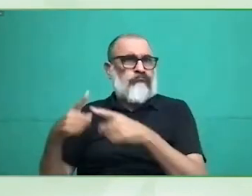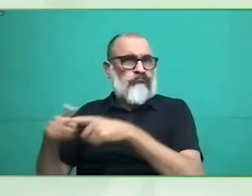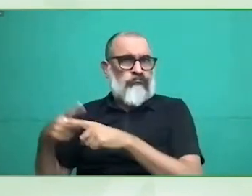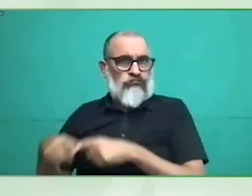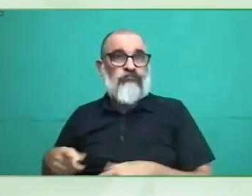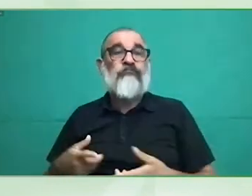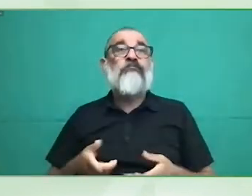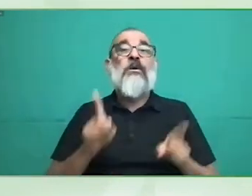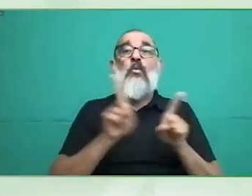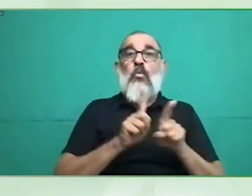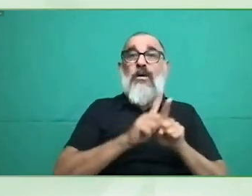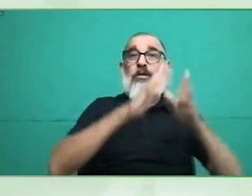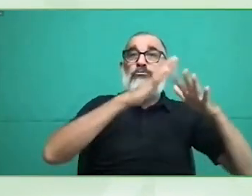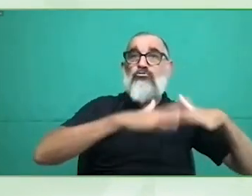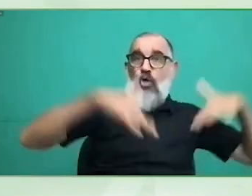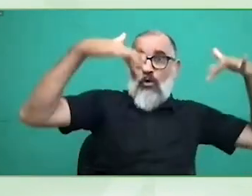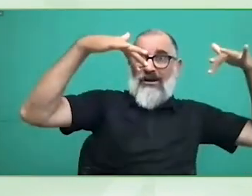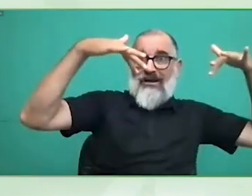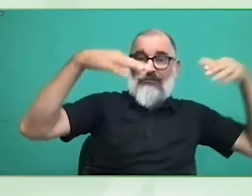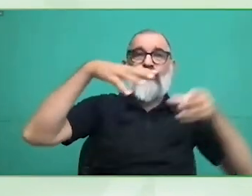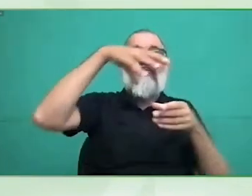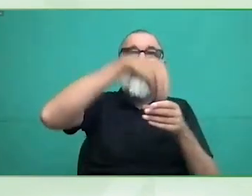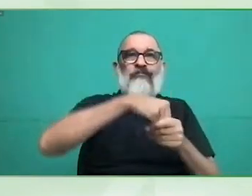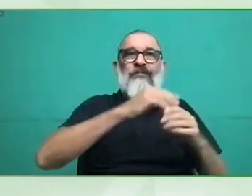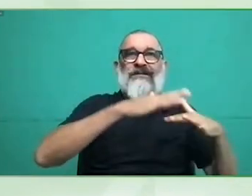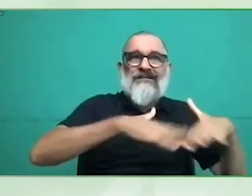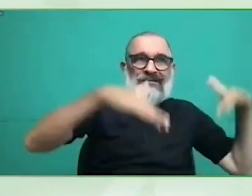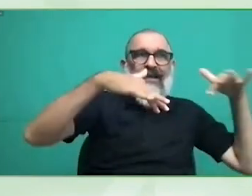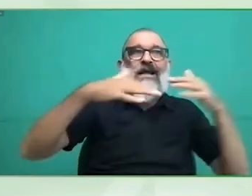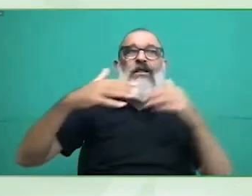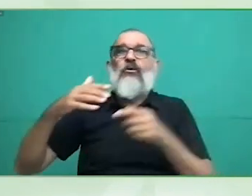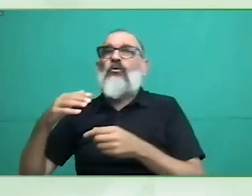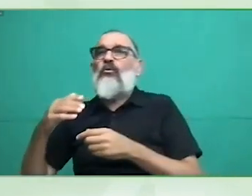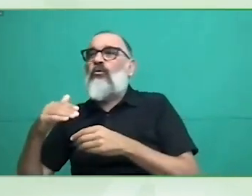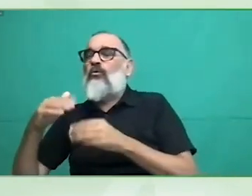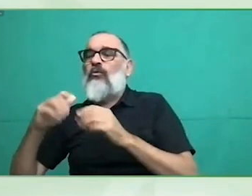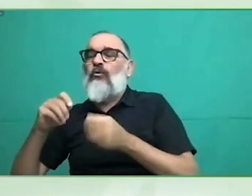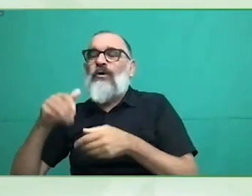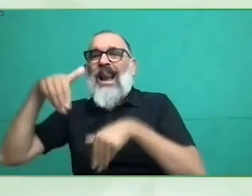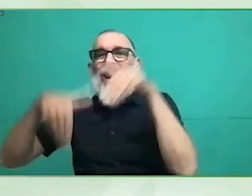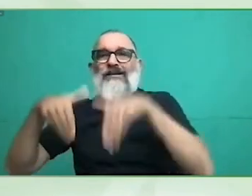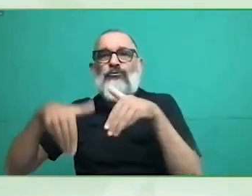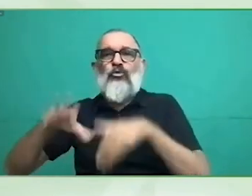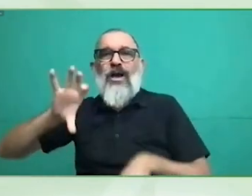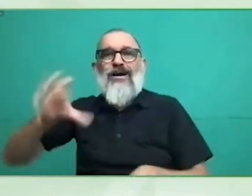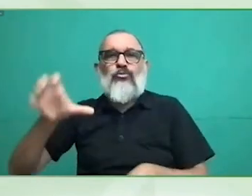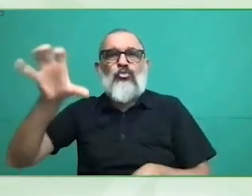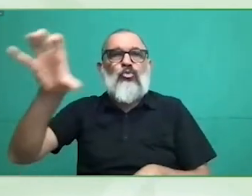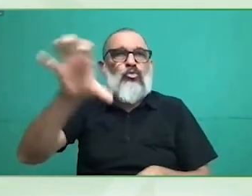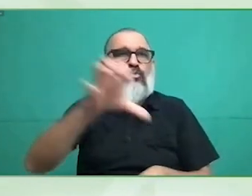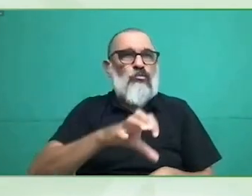diferentes de todos los municipios que tenemos en España ¿no?